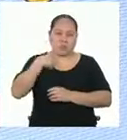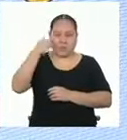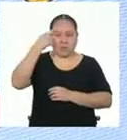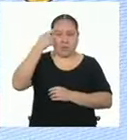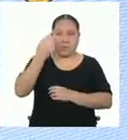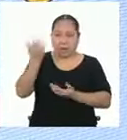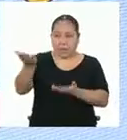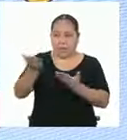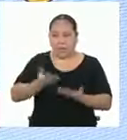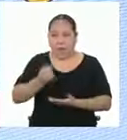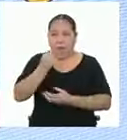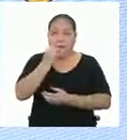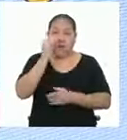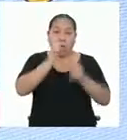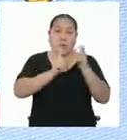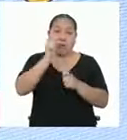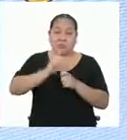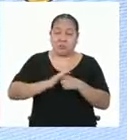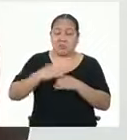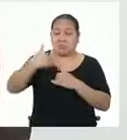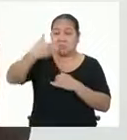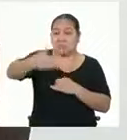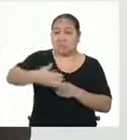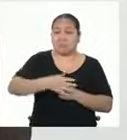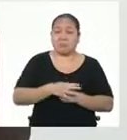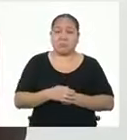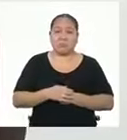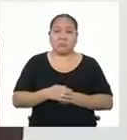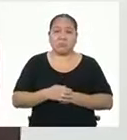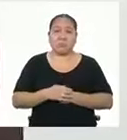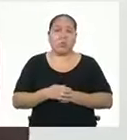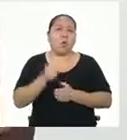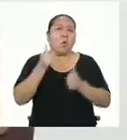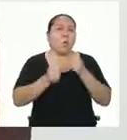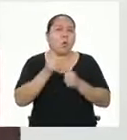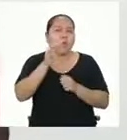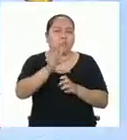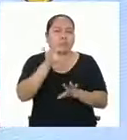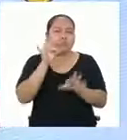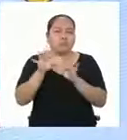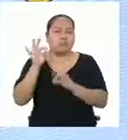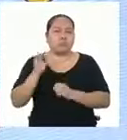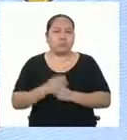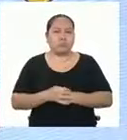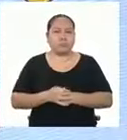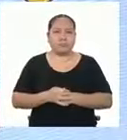poder invitar a algunas personas de vez en cuando. Entonces, ¿cuál sería tu elección?